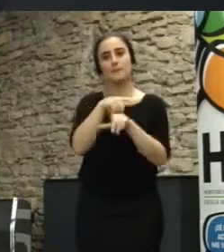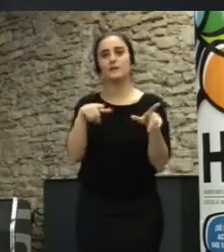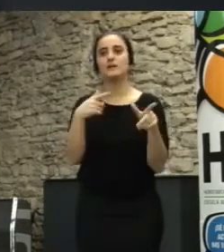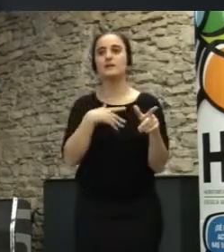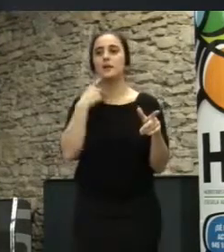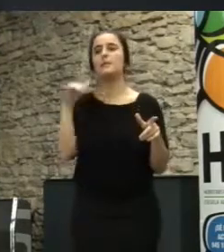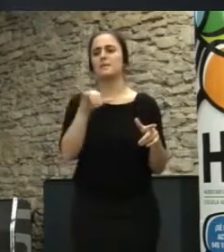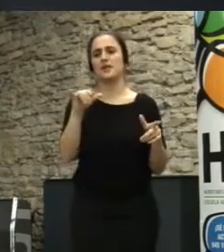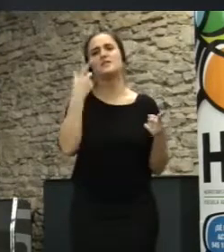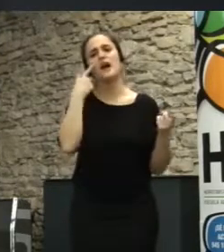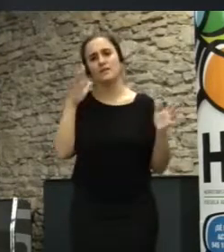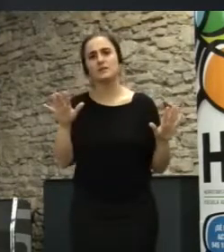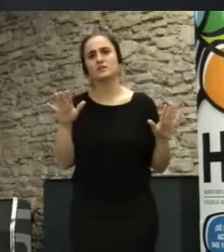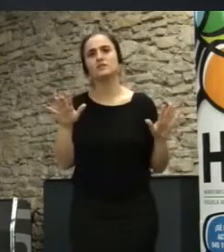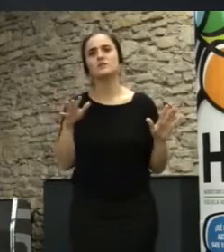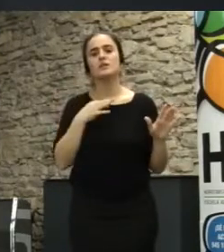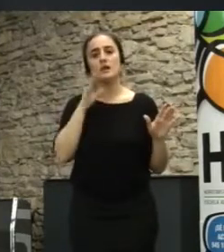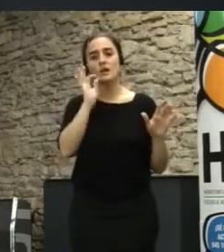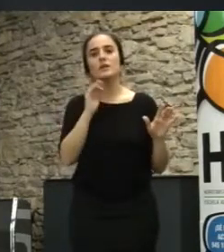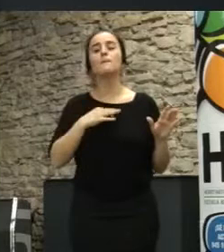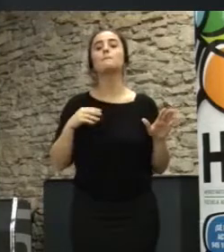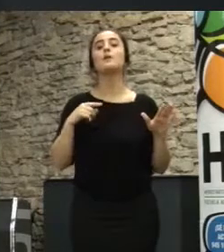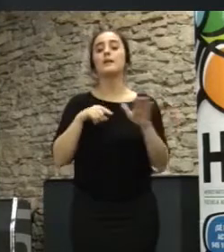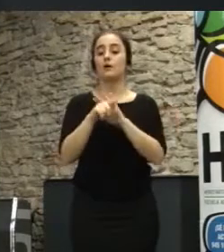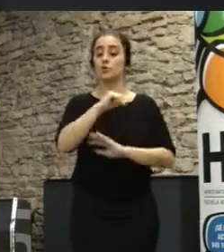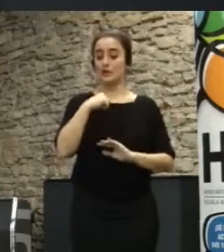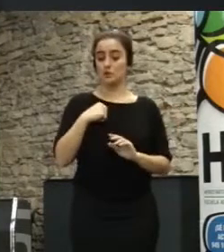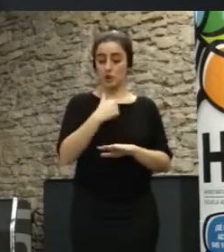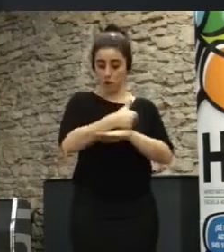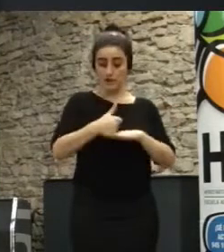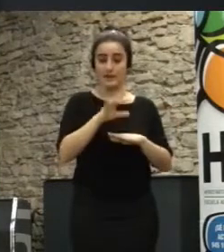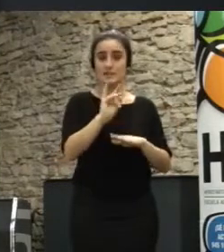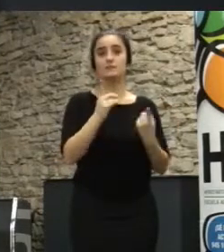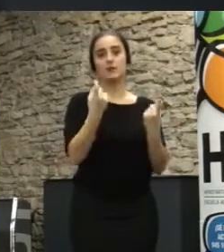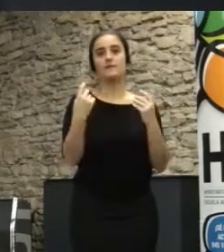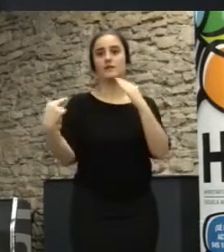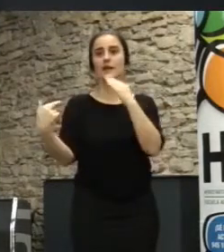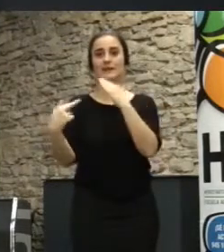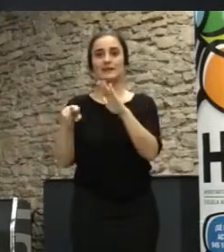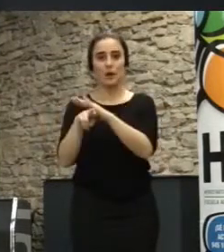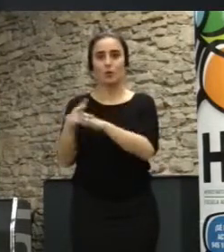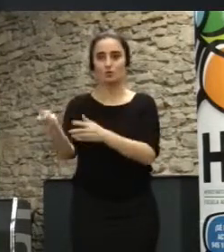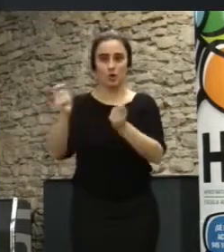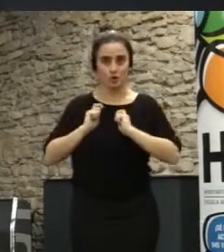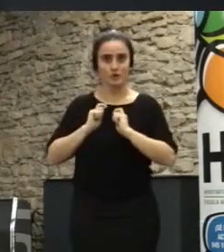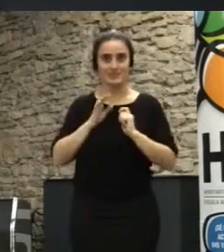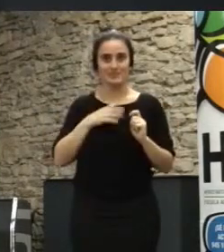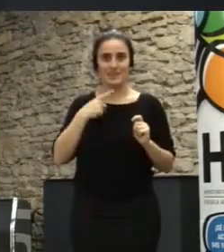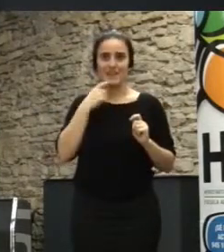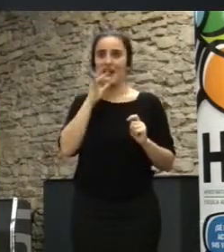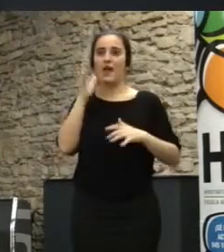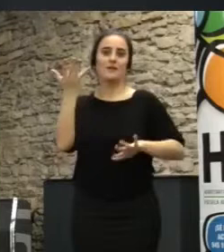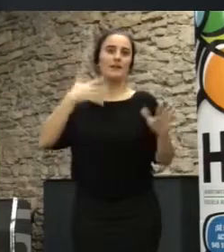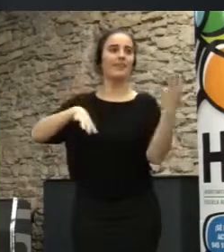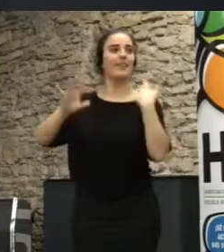diferencia de decir bueno puede haber autogestión ciudadana puede haber espacios para salvar recursos o sea que no te sirva de excusa